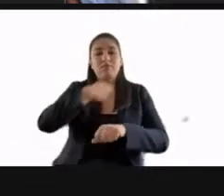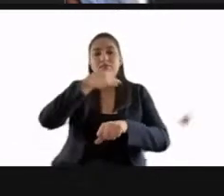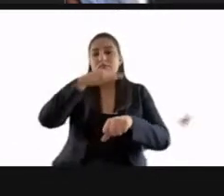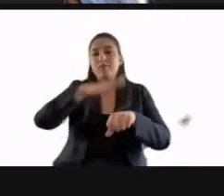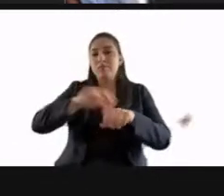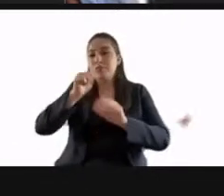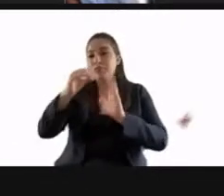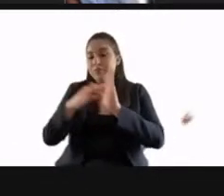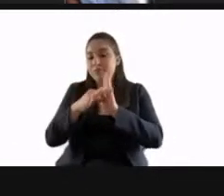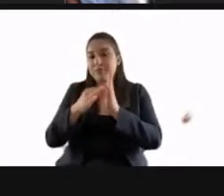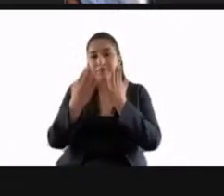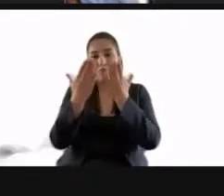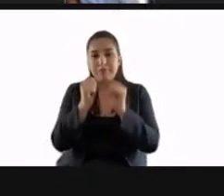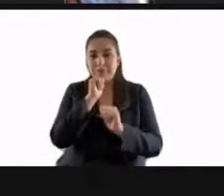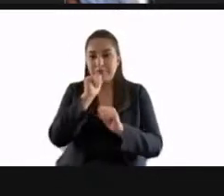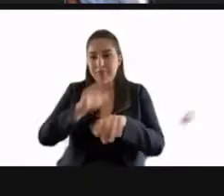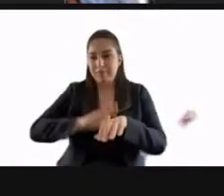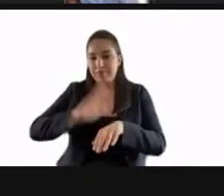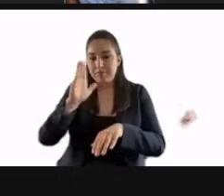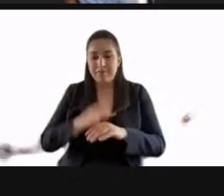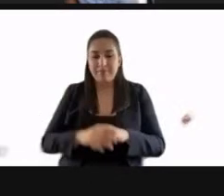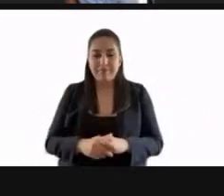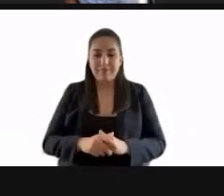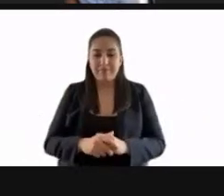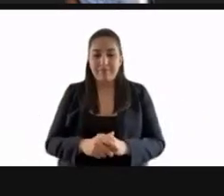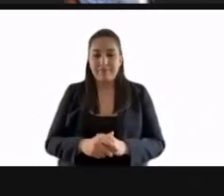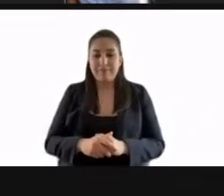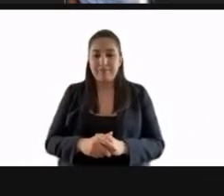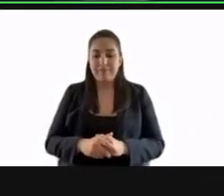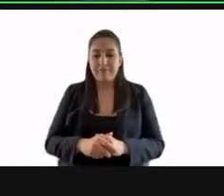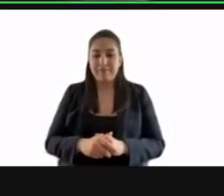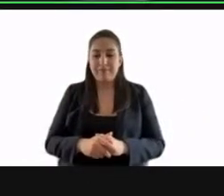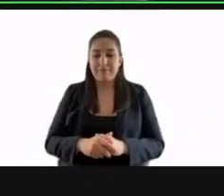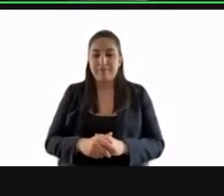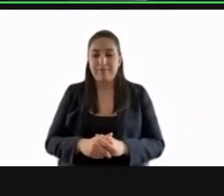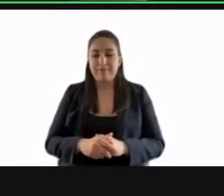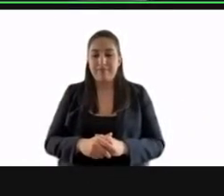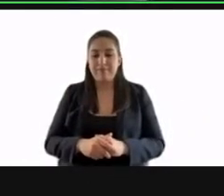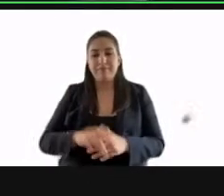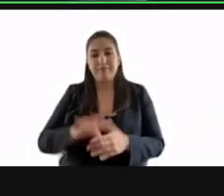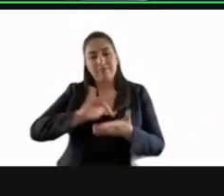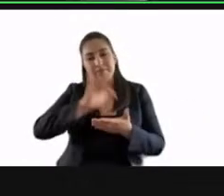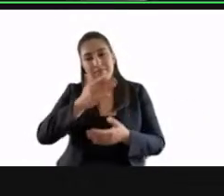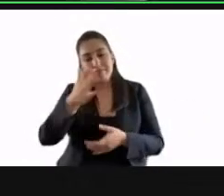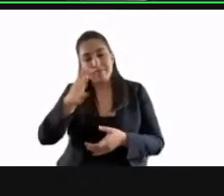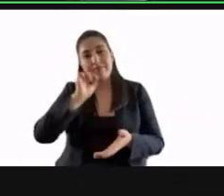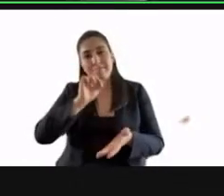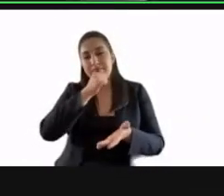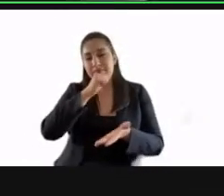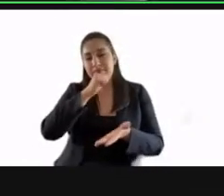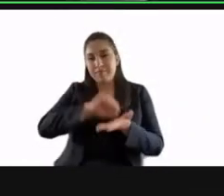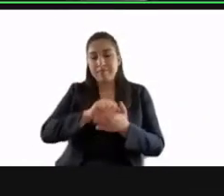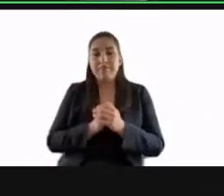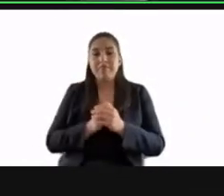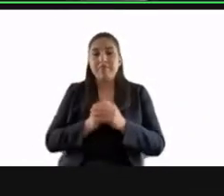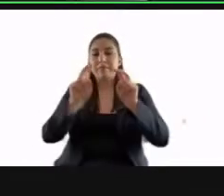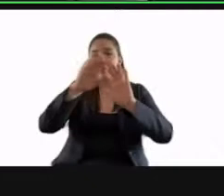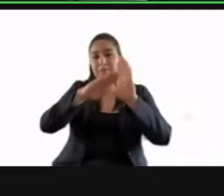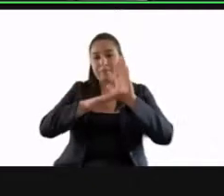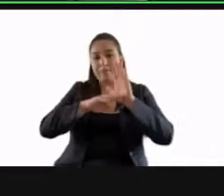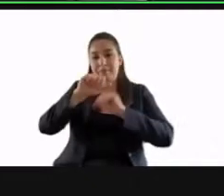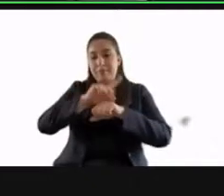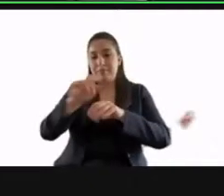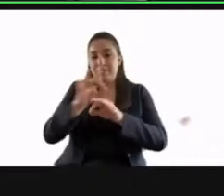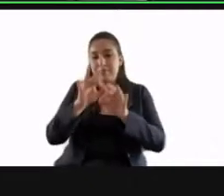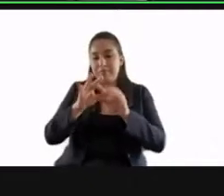a tratar en esta quinta sesión ordinaria. Muchas gracias, diputada secretaria. Agotados los puntos del orden del día, se